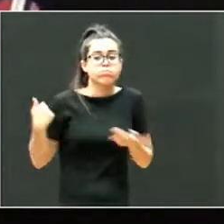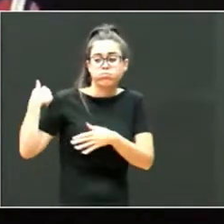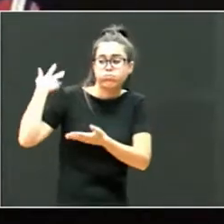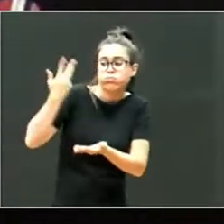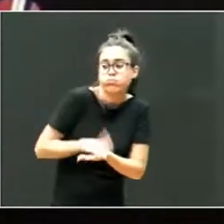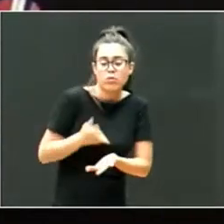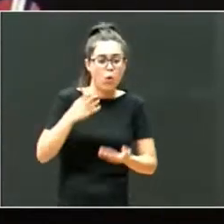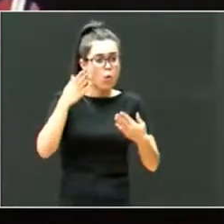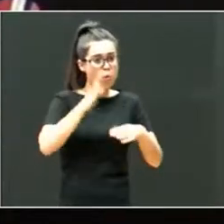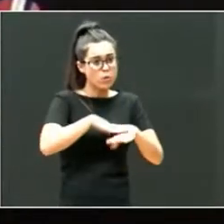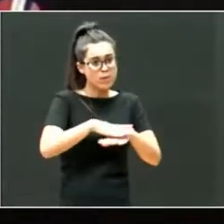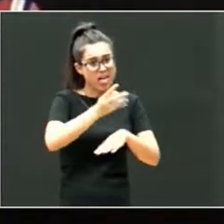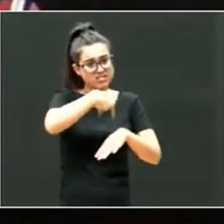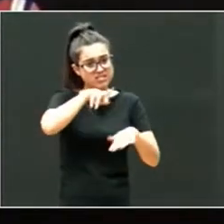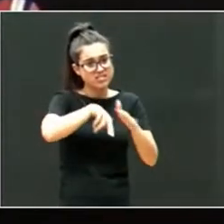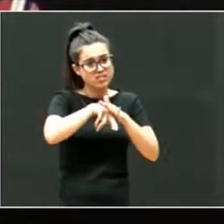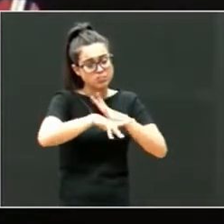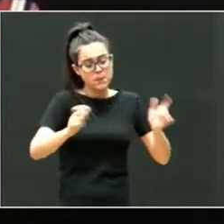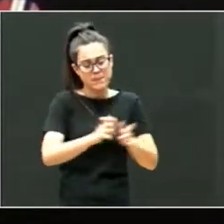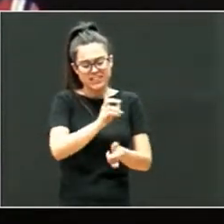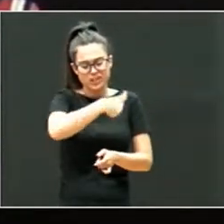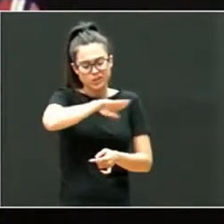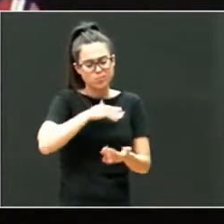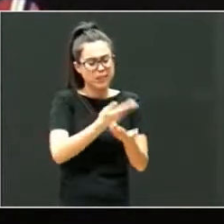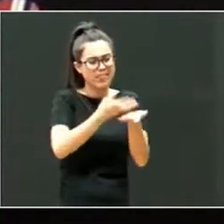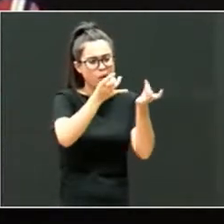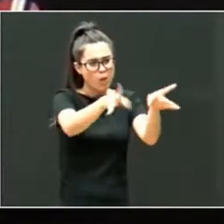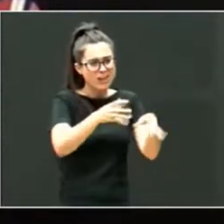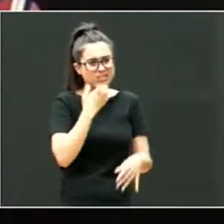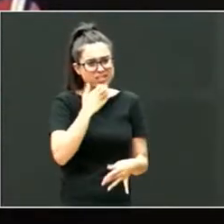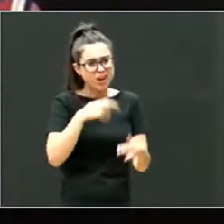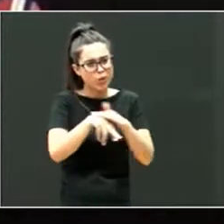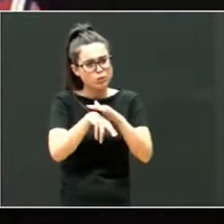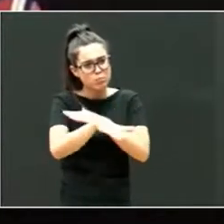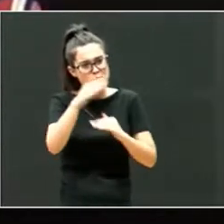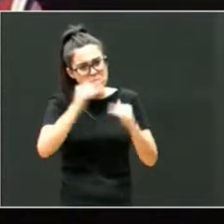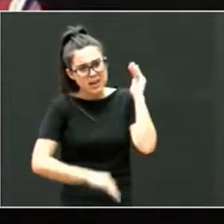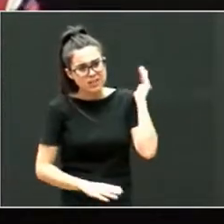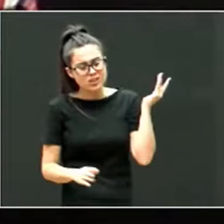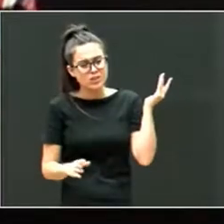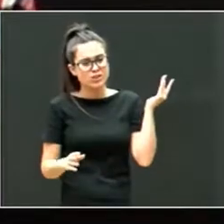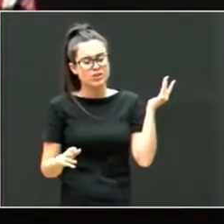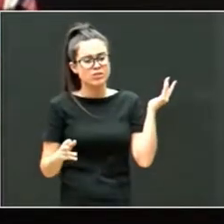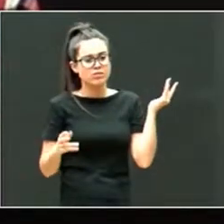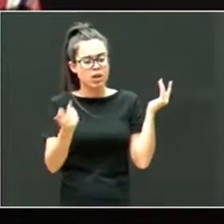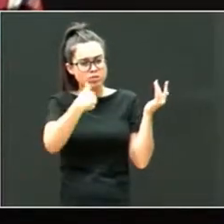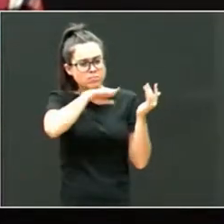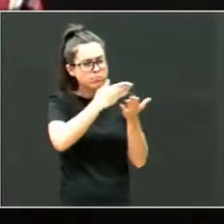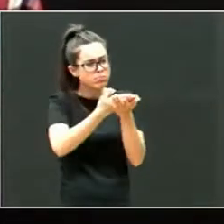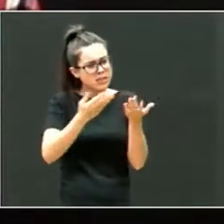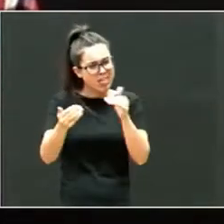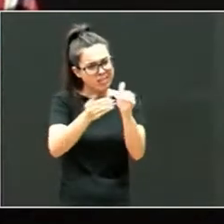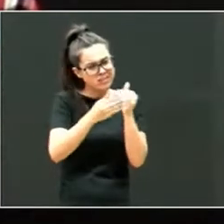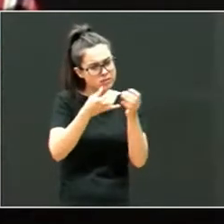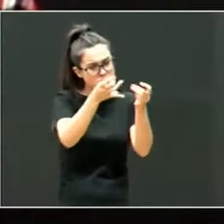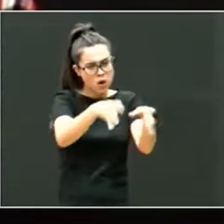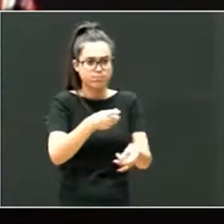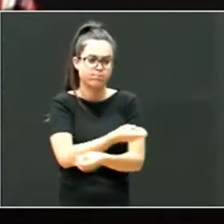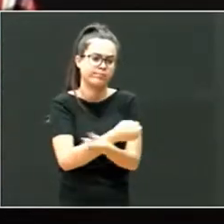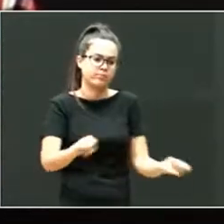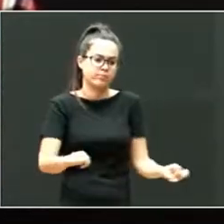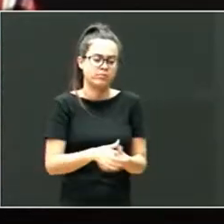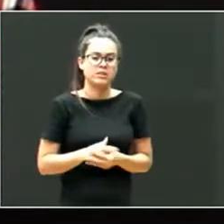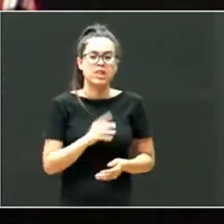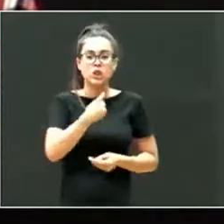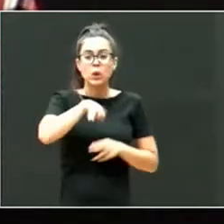cuadrar todo esto es difícil, no podemos exigir lo mismo a niños que tienen menos. Y bueno, ¿qué hemos observado? Pues hemos observado que